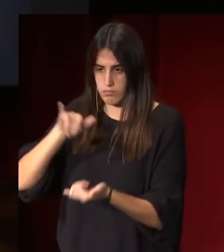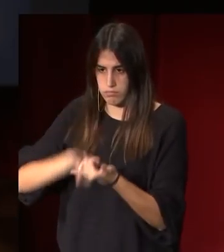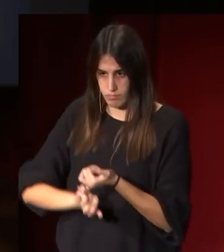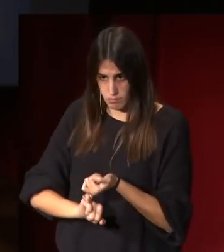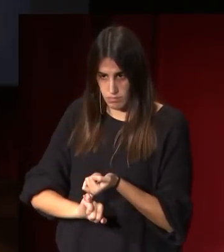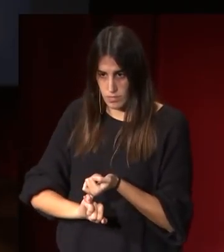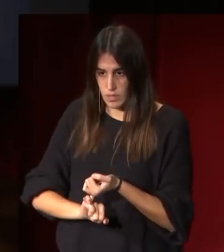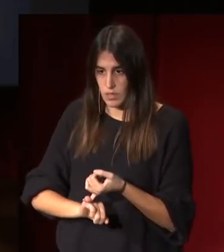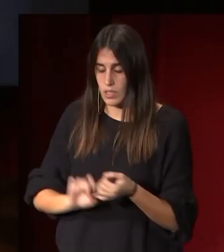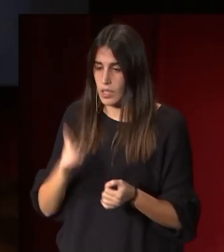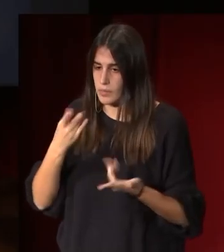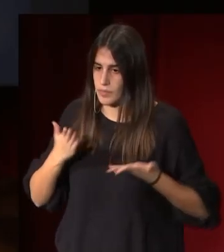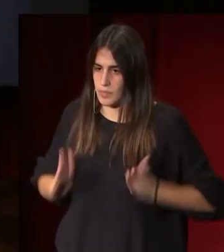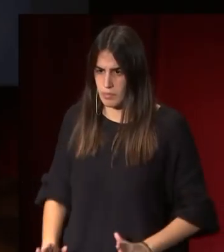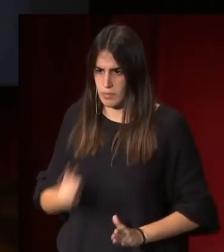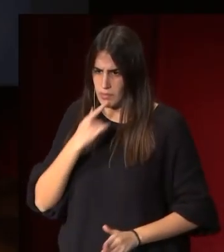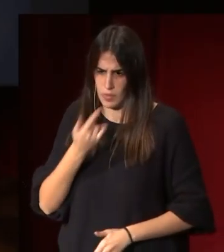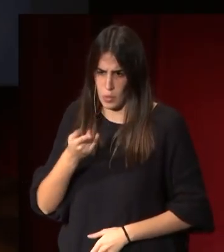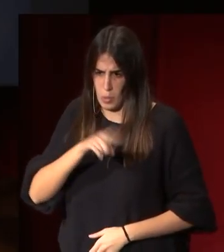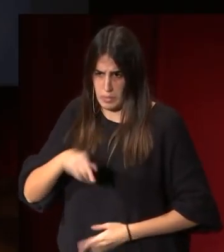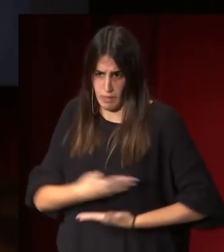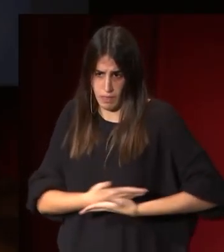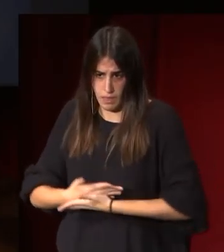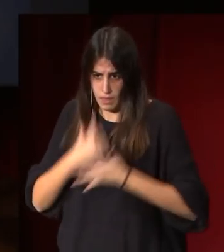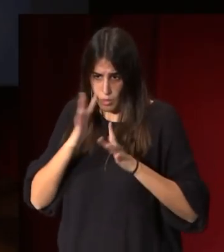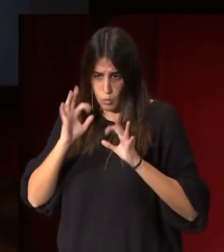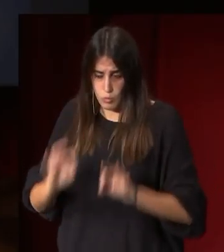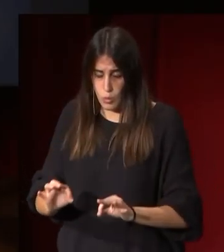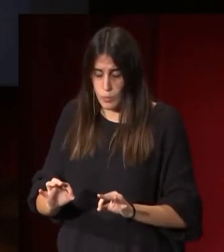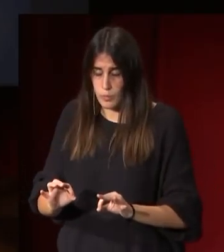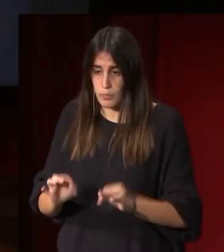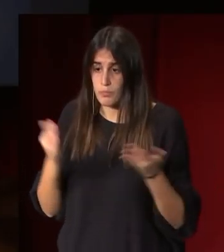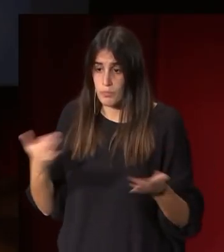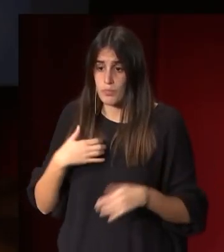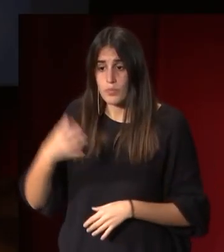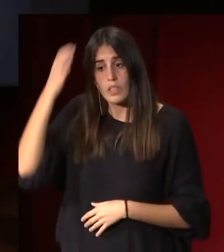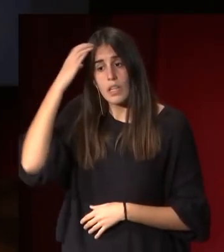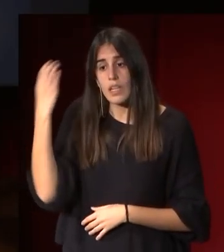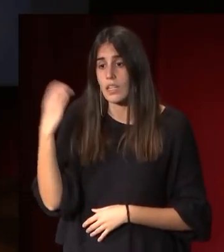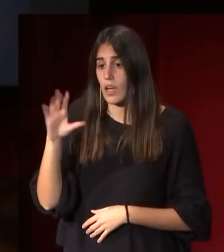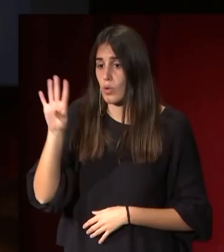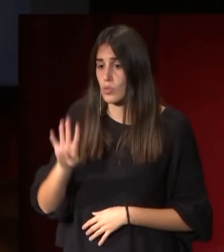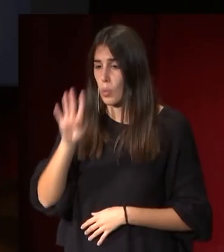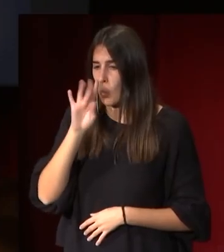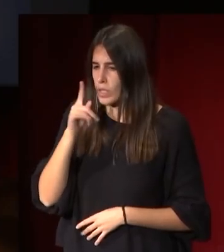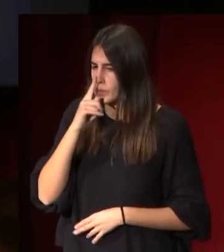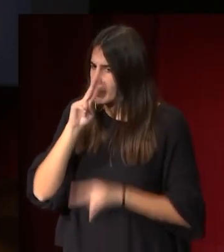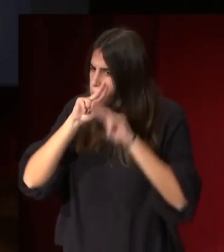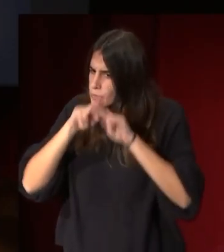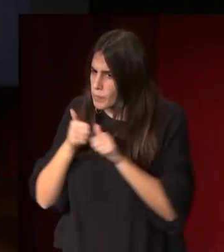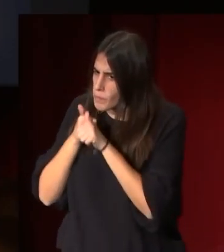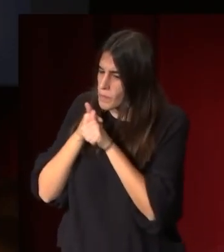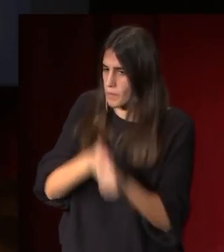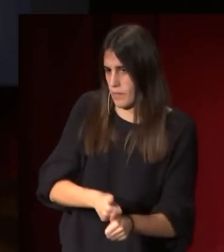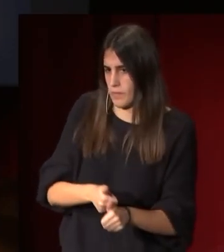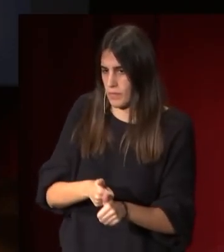y con su primer hijo de pocos meses. Y Carlos IV seguirá de cerca la carrera de